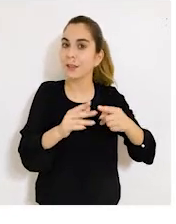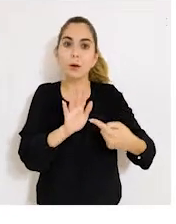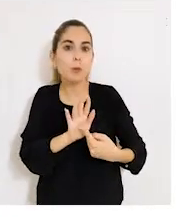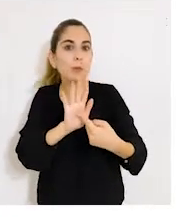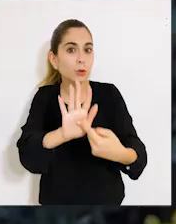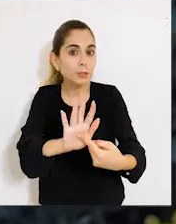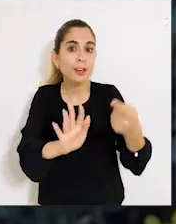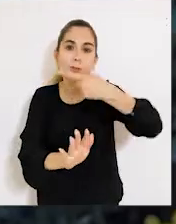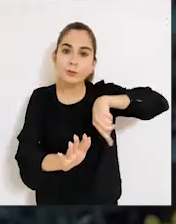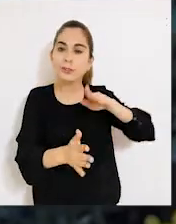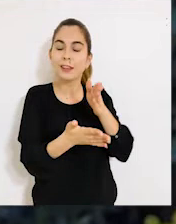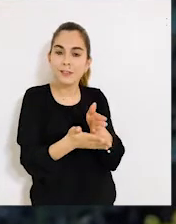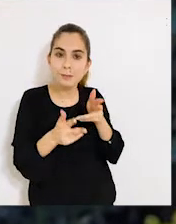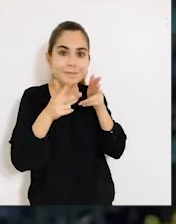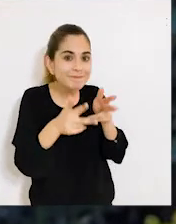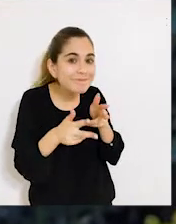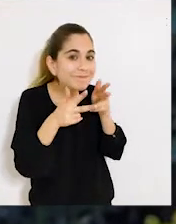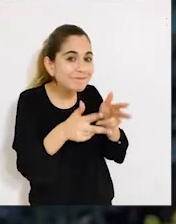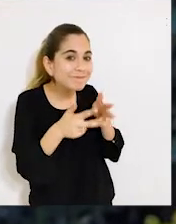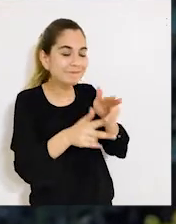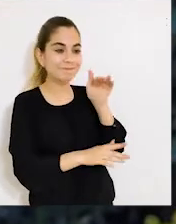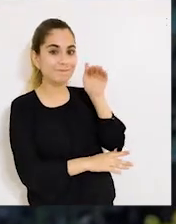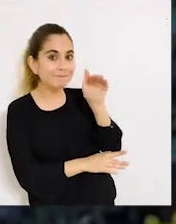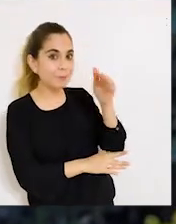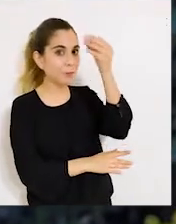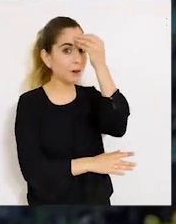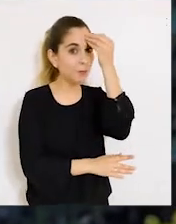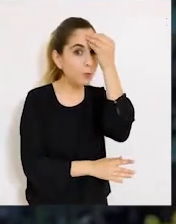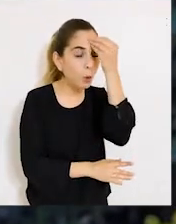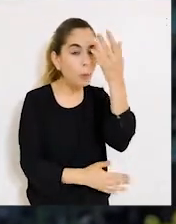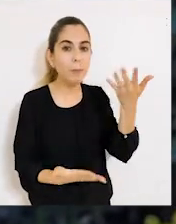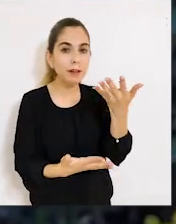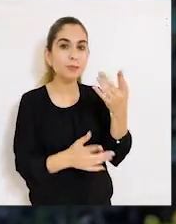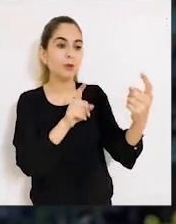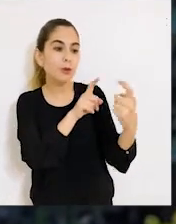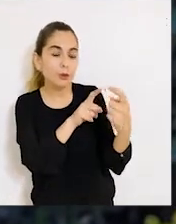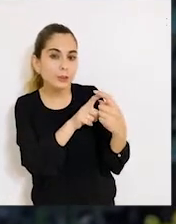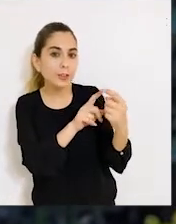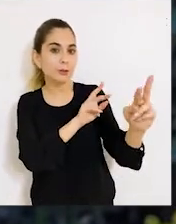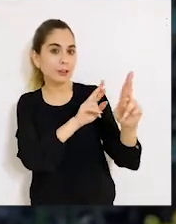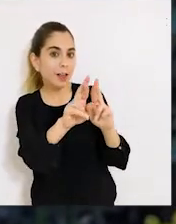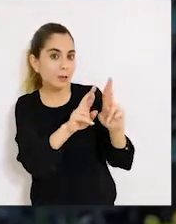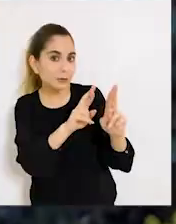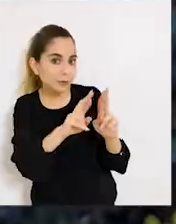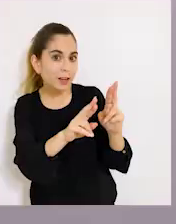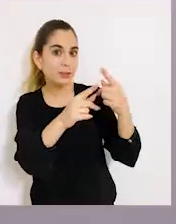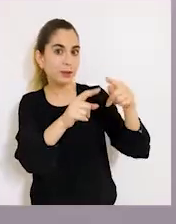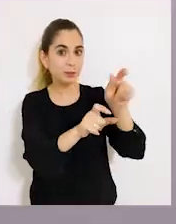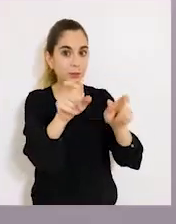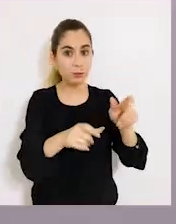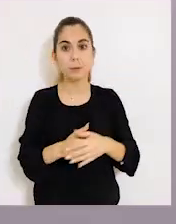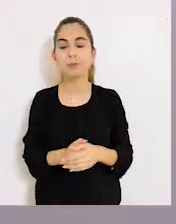cuenta de que uno tiene que insistir, uno tiene que estar ahí para preocuparse por contactar y vincularse con el otro.